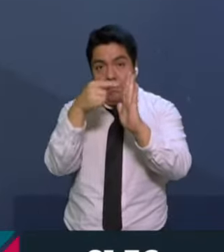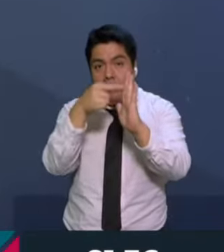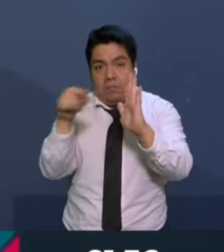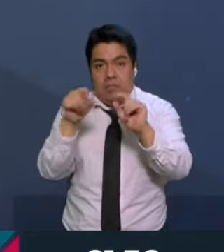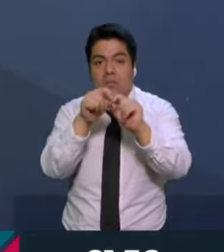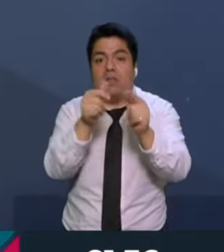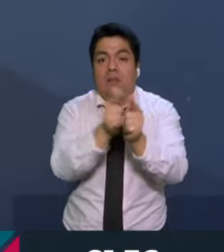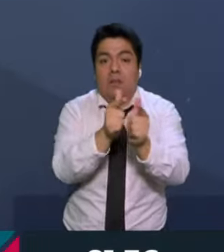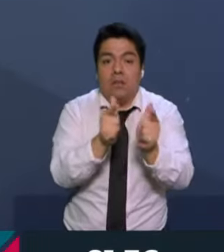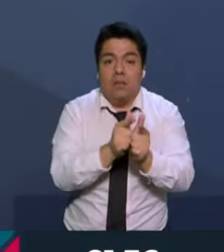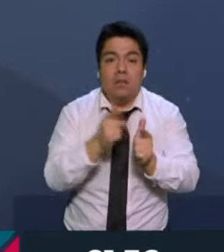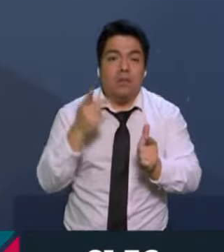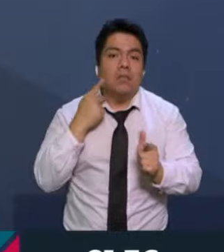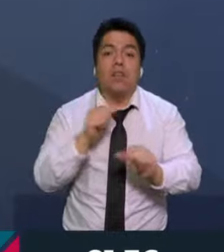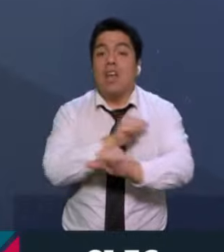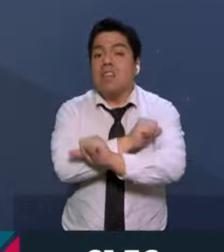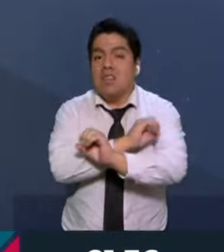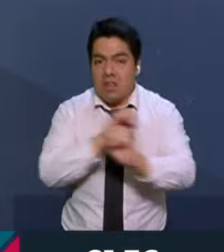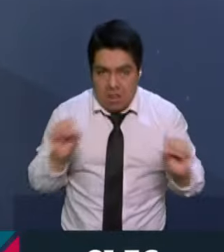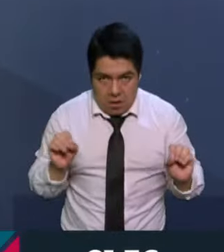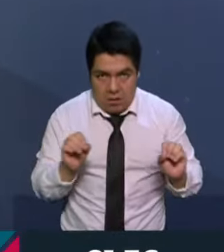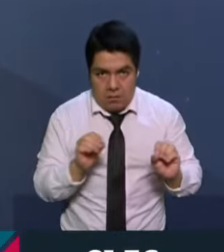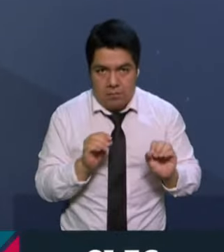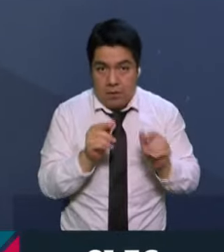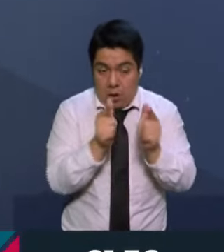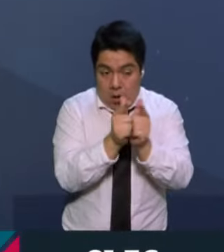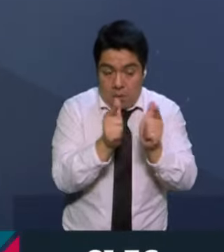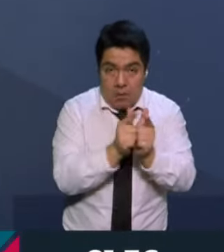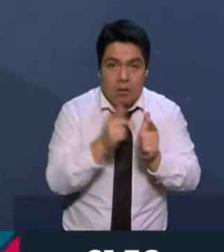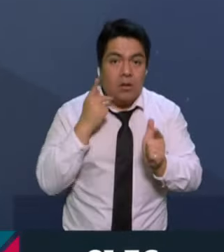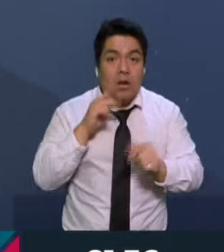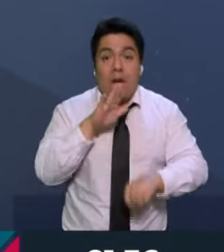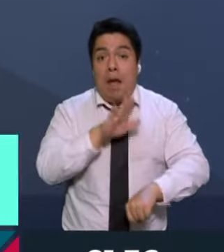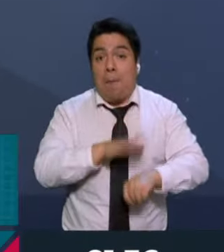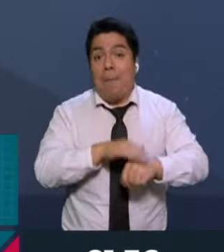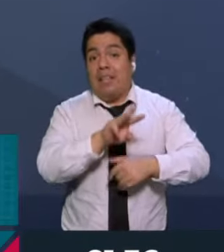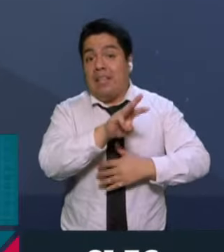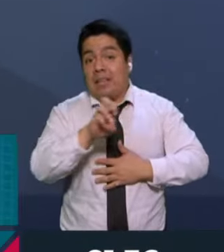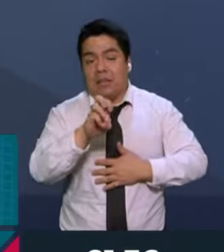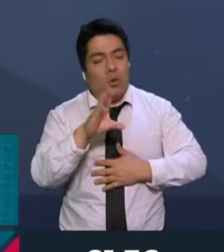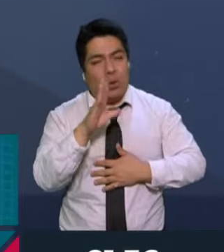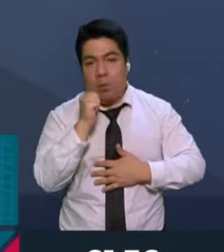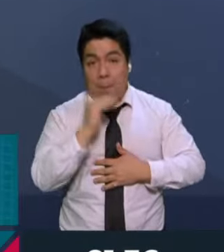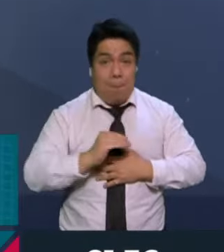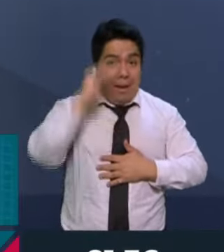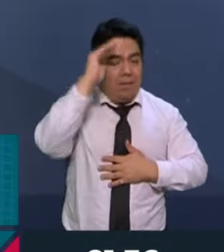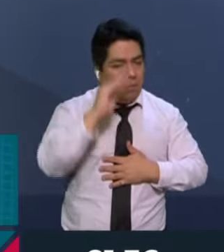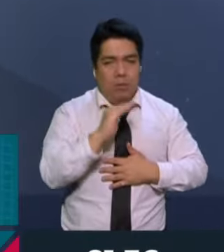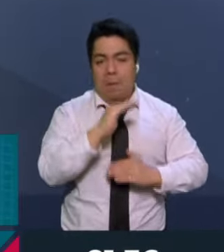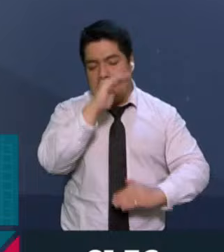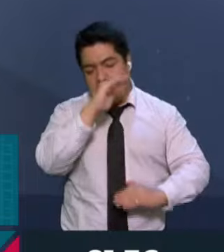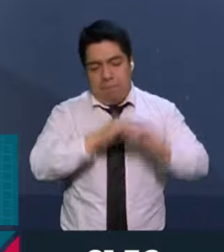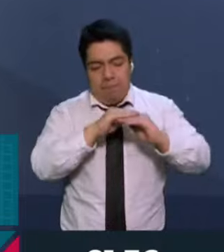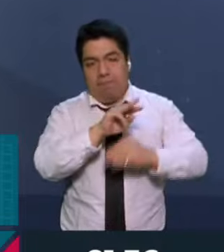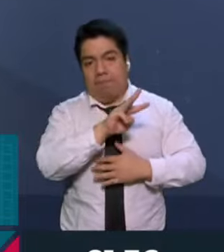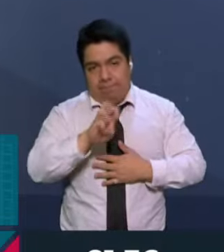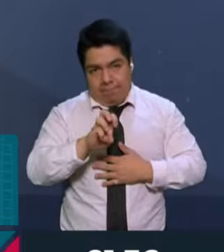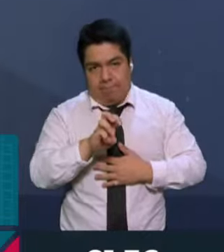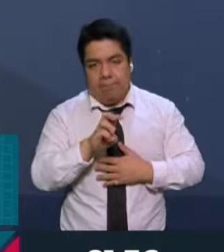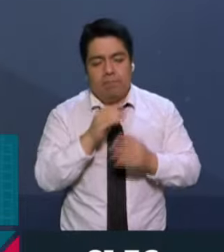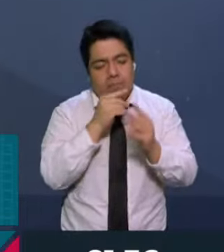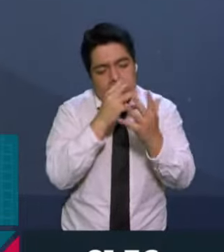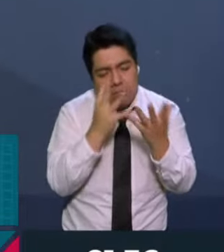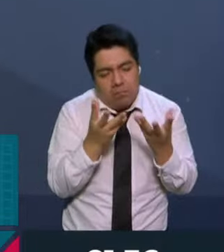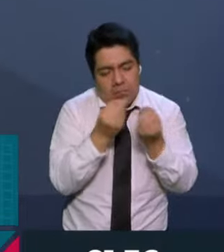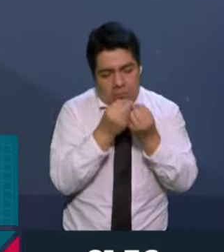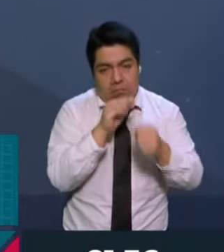ningún partido político, así en lo individual como partido, puede tener más de 300 diputaciones. Cuando sumas las diputaciones de